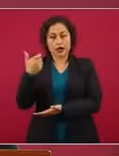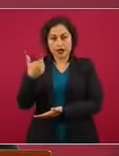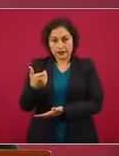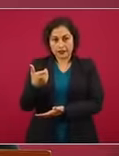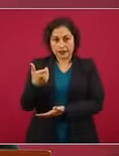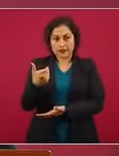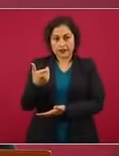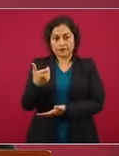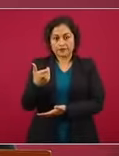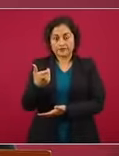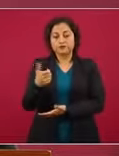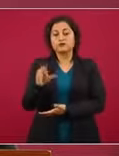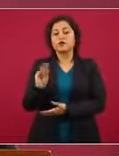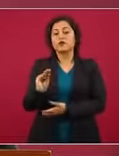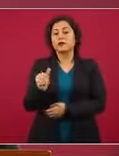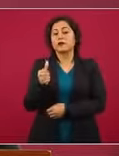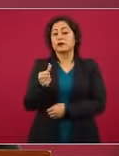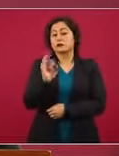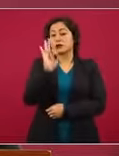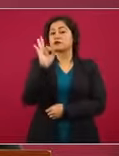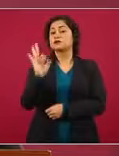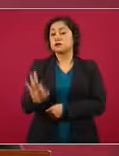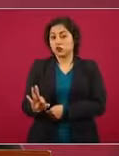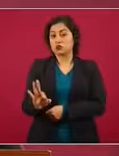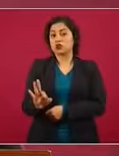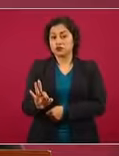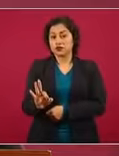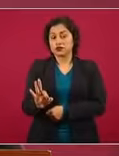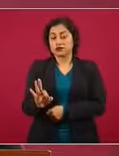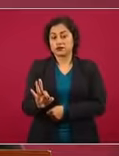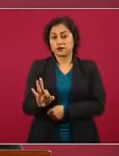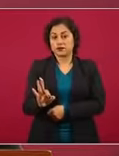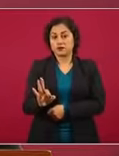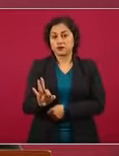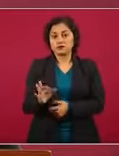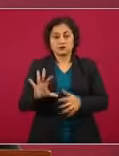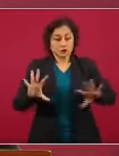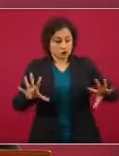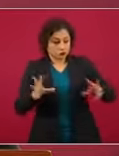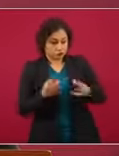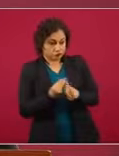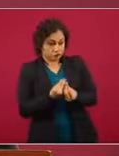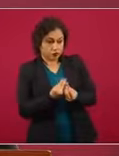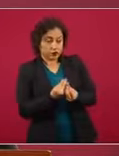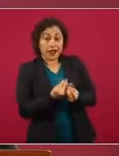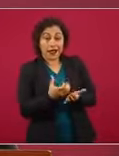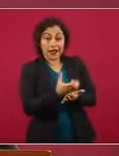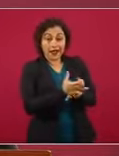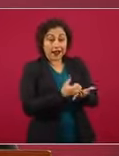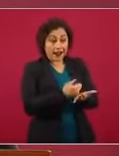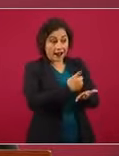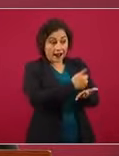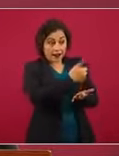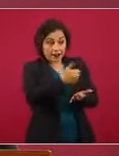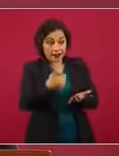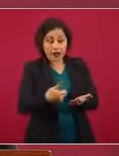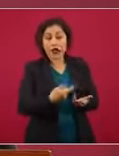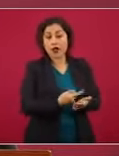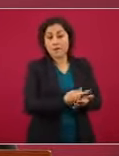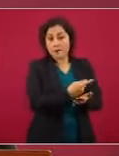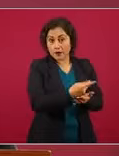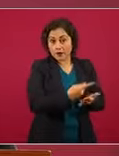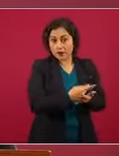del 96% del sorteo, sumando los premios que se dieron a la población, a las